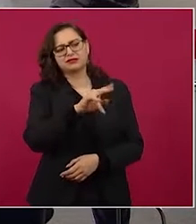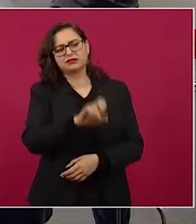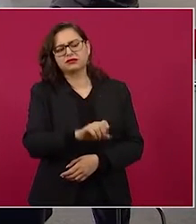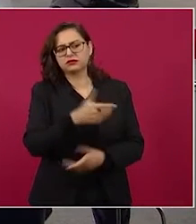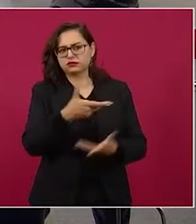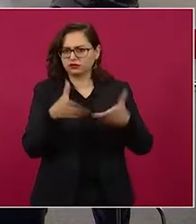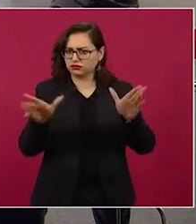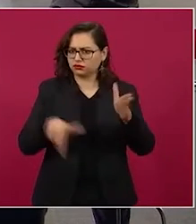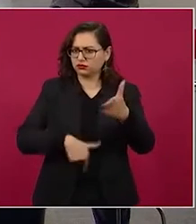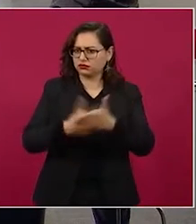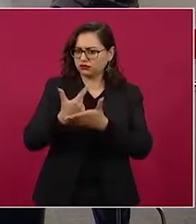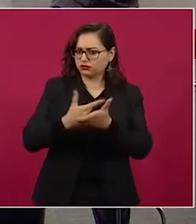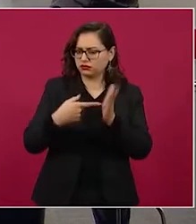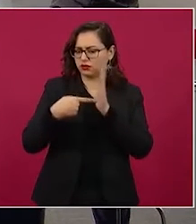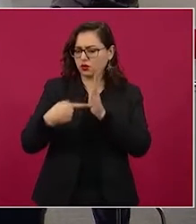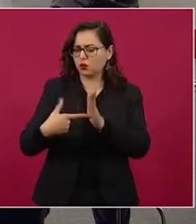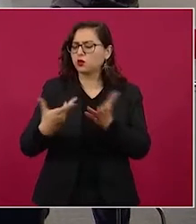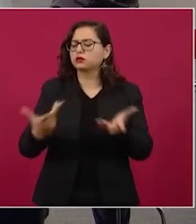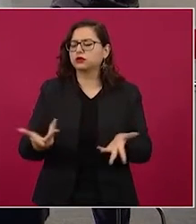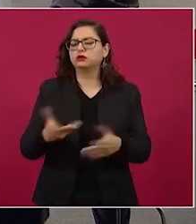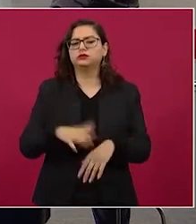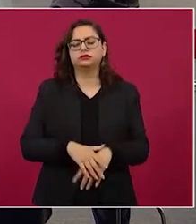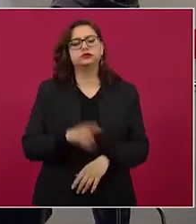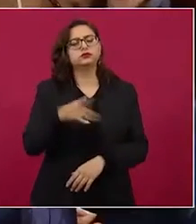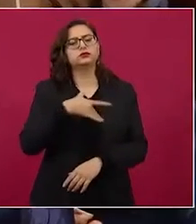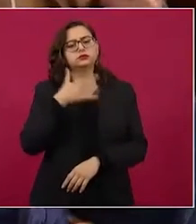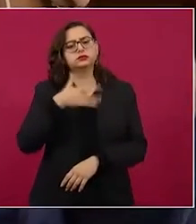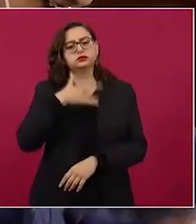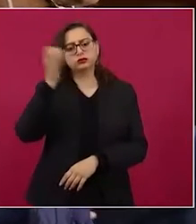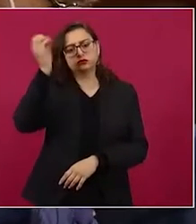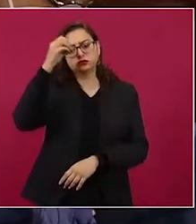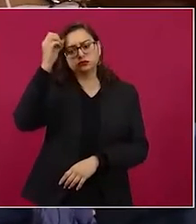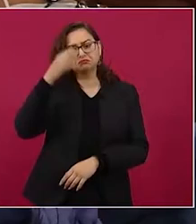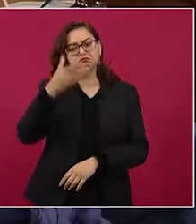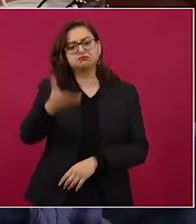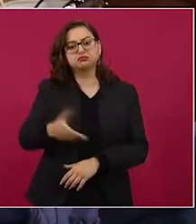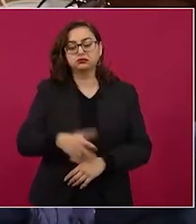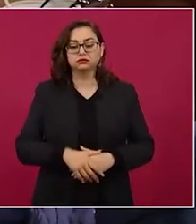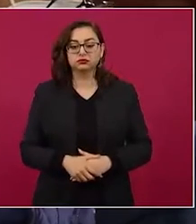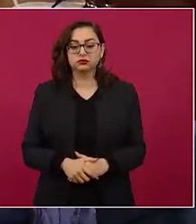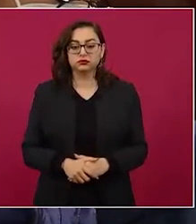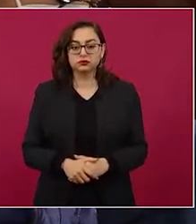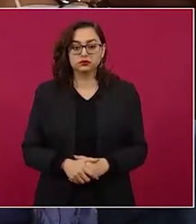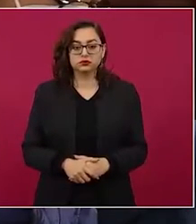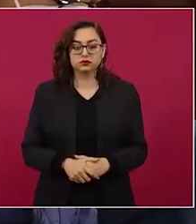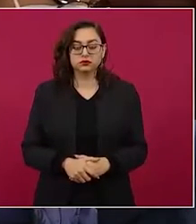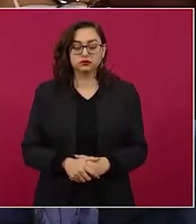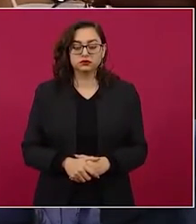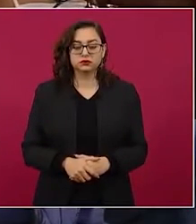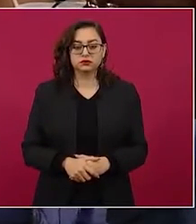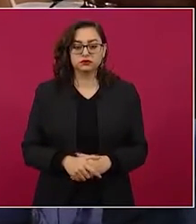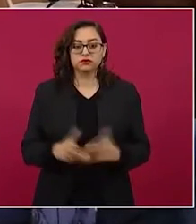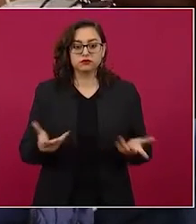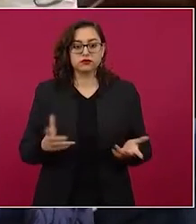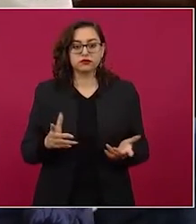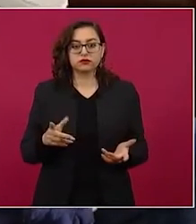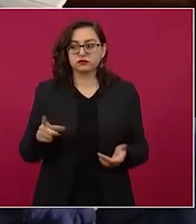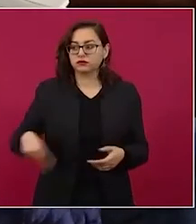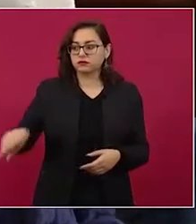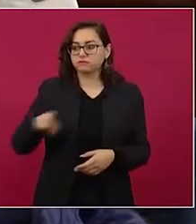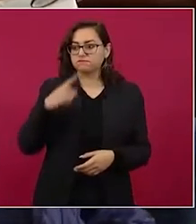transparentar sus gastos, ¿usted está de acuerdo? ¿Cuál es su opinión, su postura al respecto? Ahí en estas demandas,